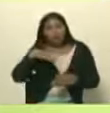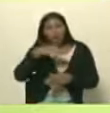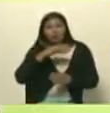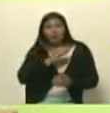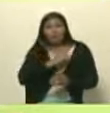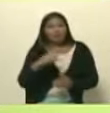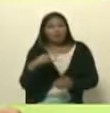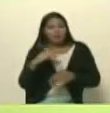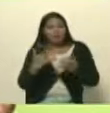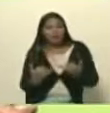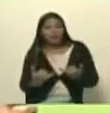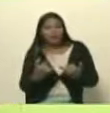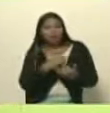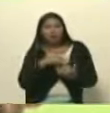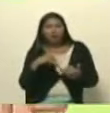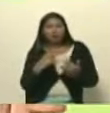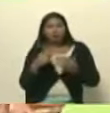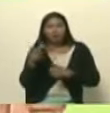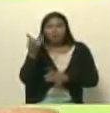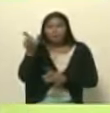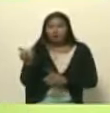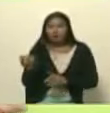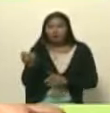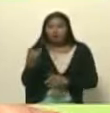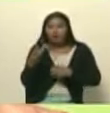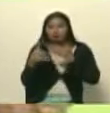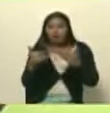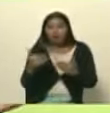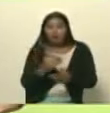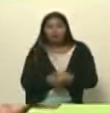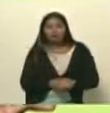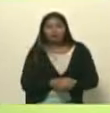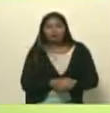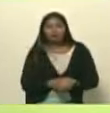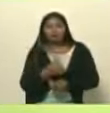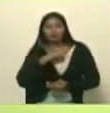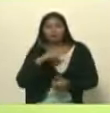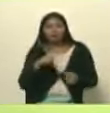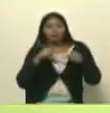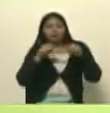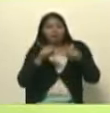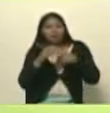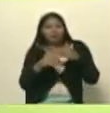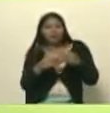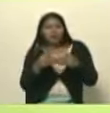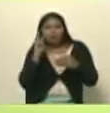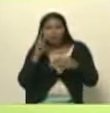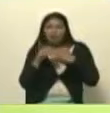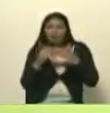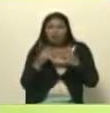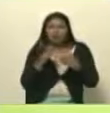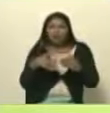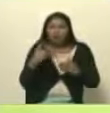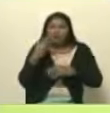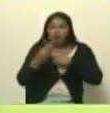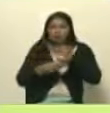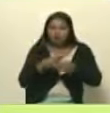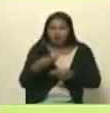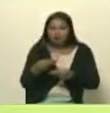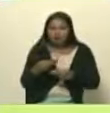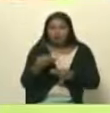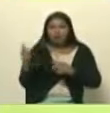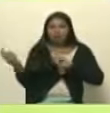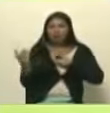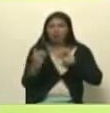que vuelven a ser de alguien de personas y que nos quedamos desprovistos de esta posibilidad de